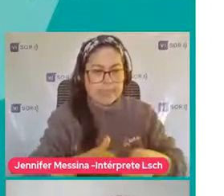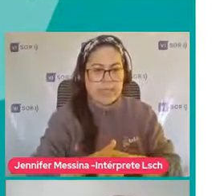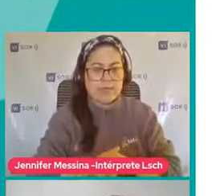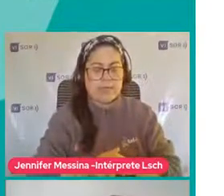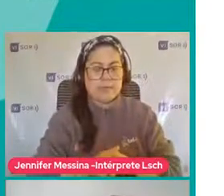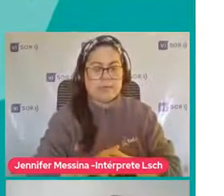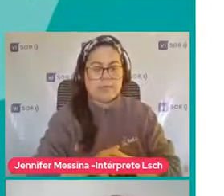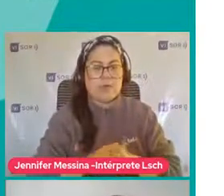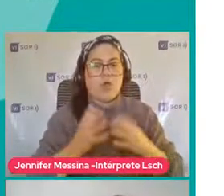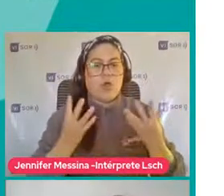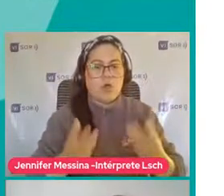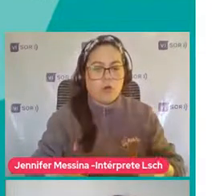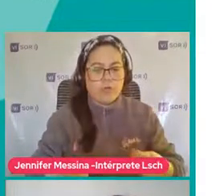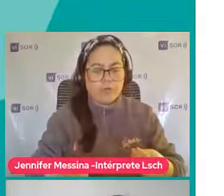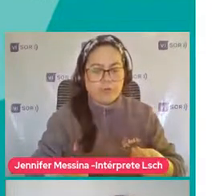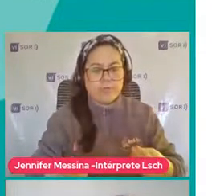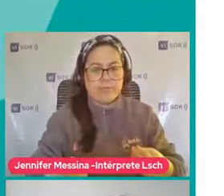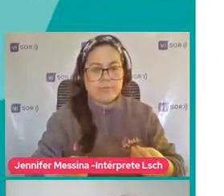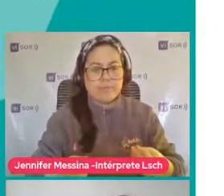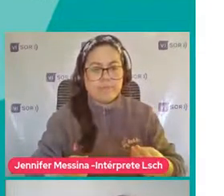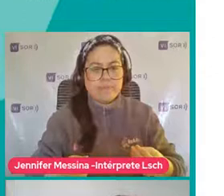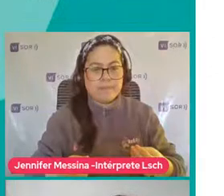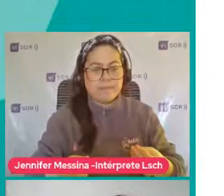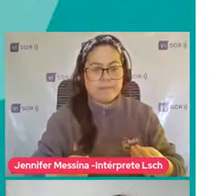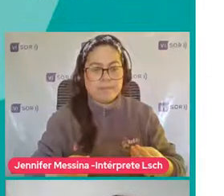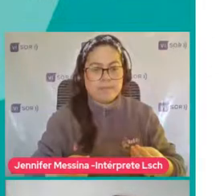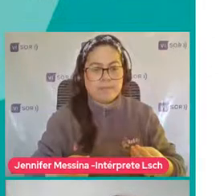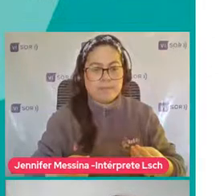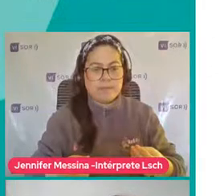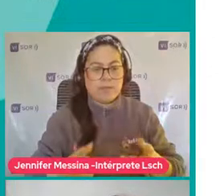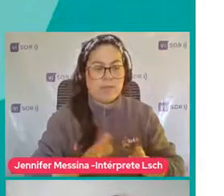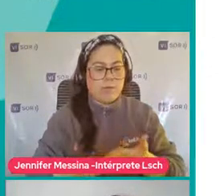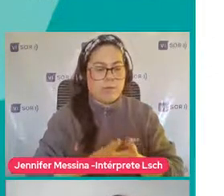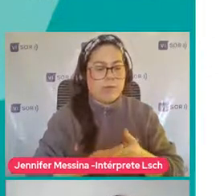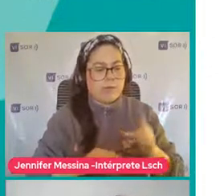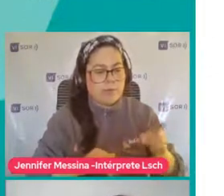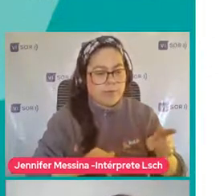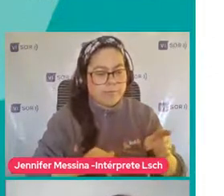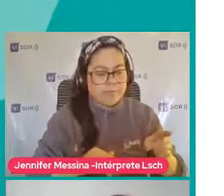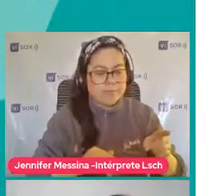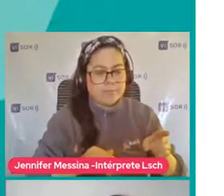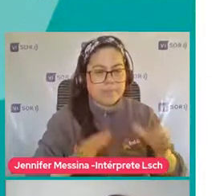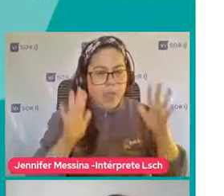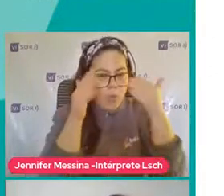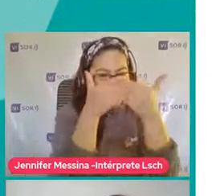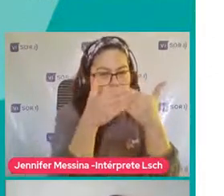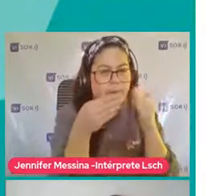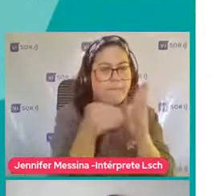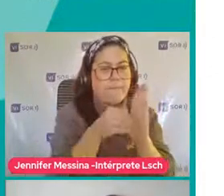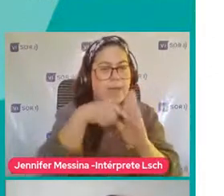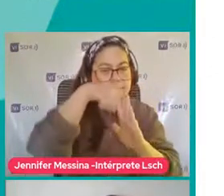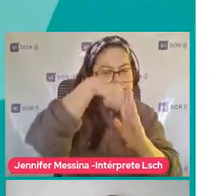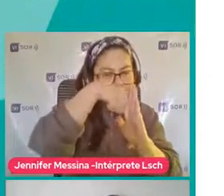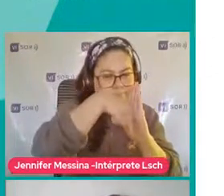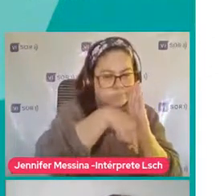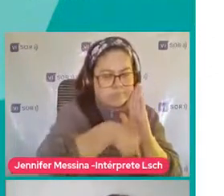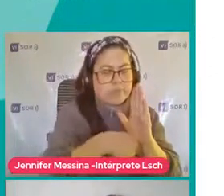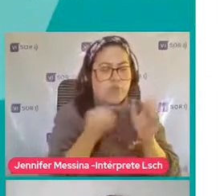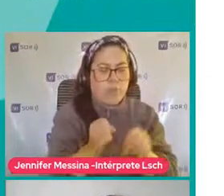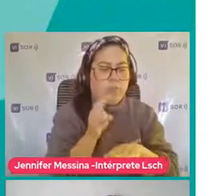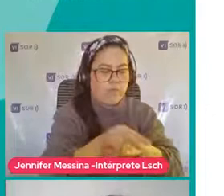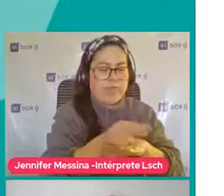Obviamente Mientras Más afectado Por así decirlo Este esta conducta Yo la voy a poder ir a observar Mucho más tempranamente